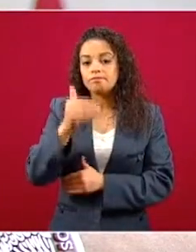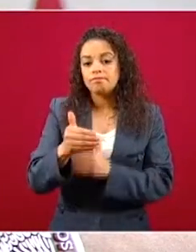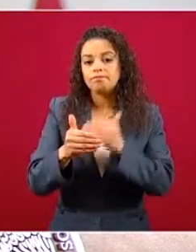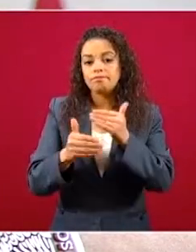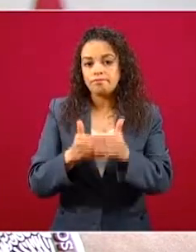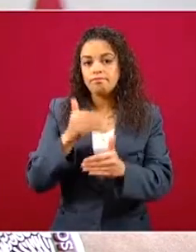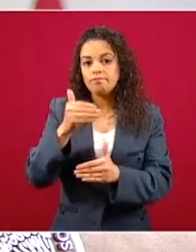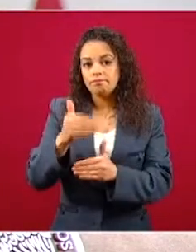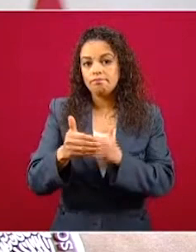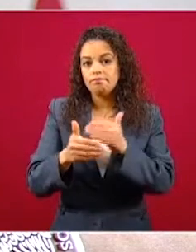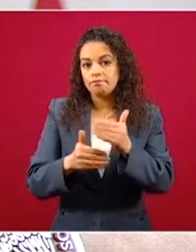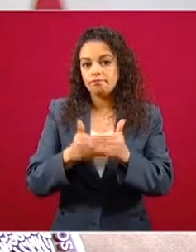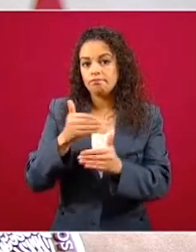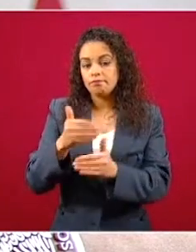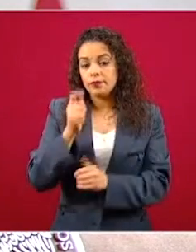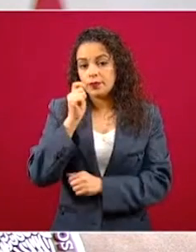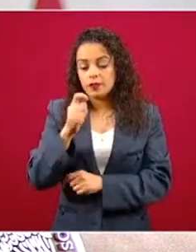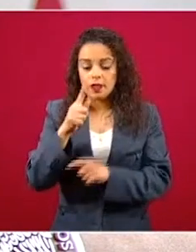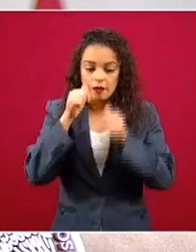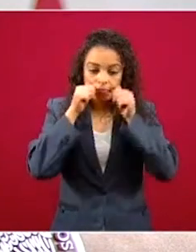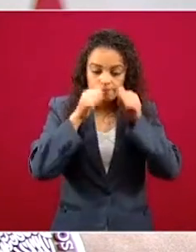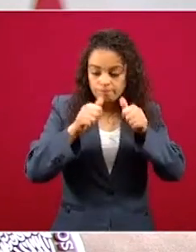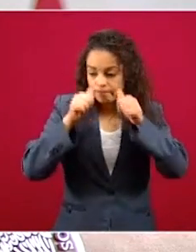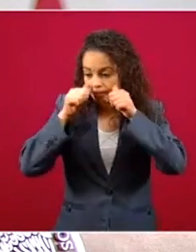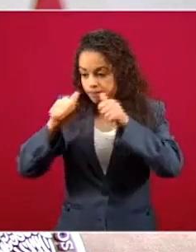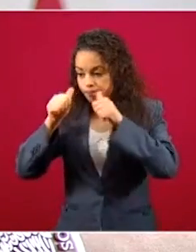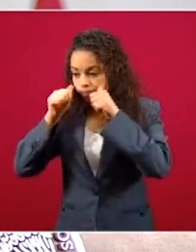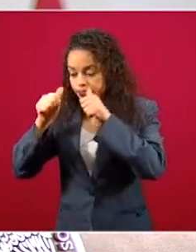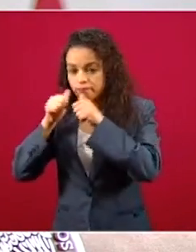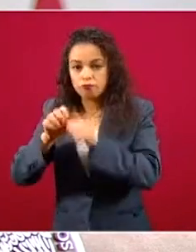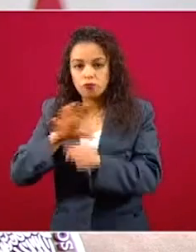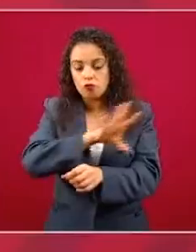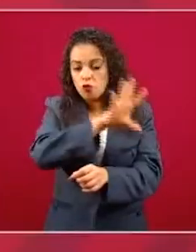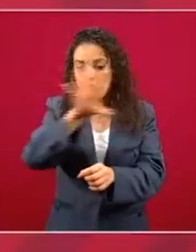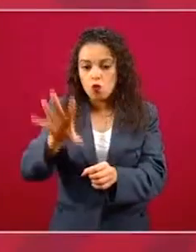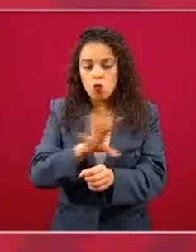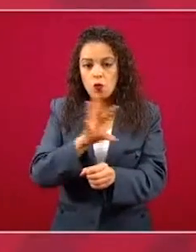y los servicios de salud en general.